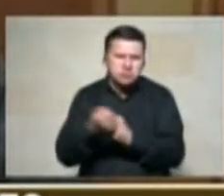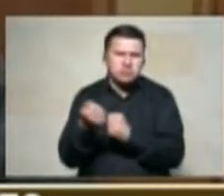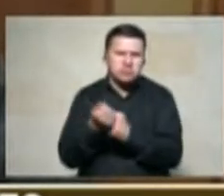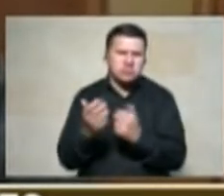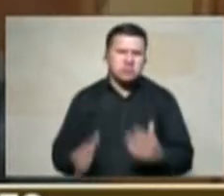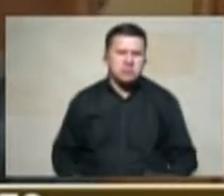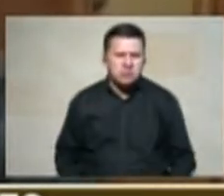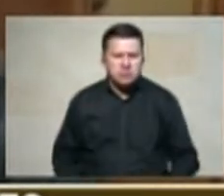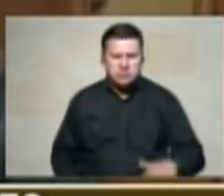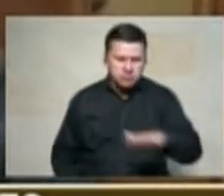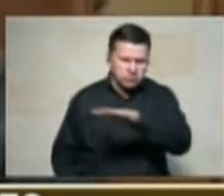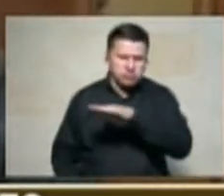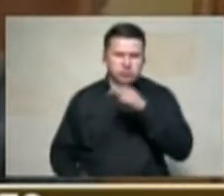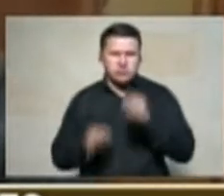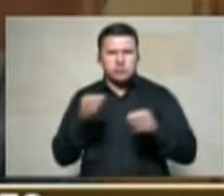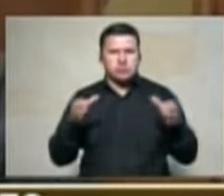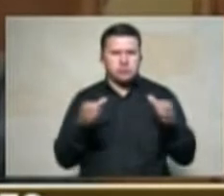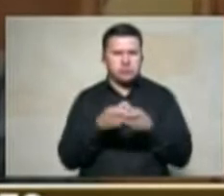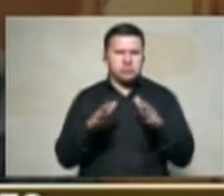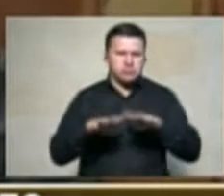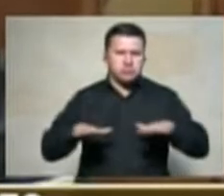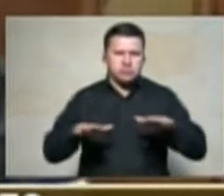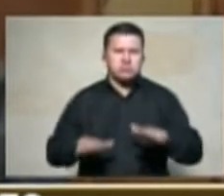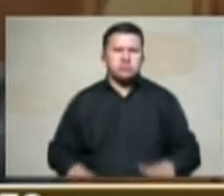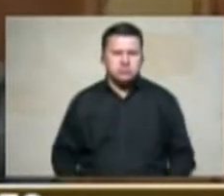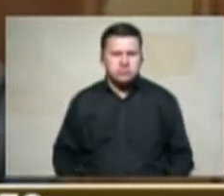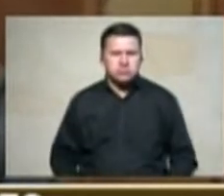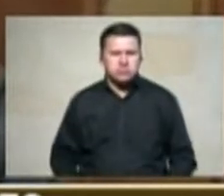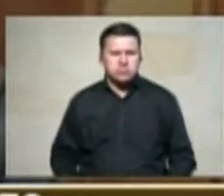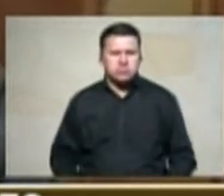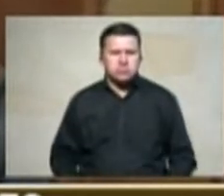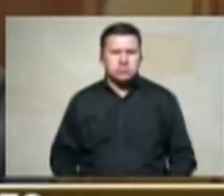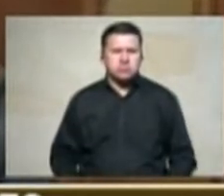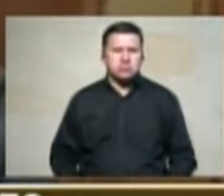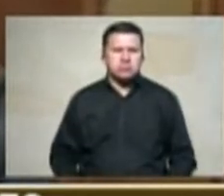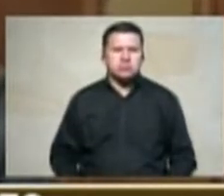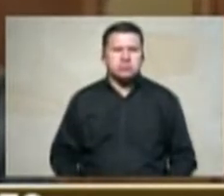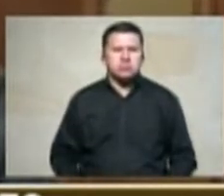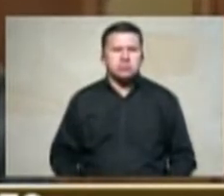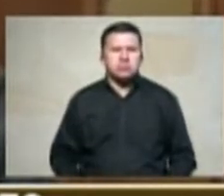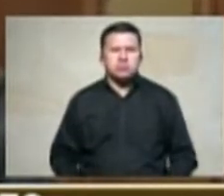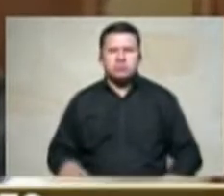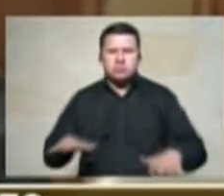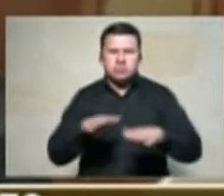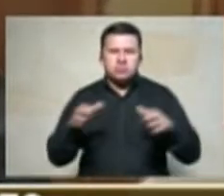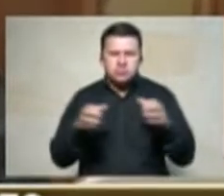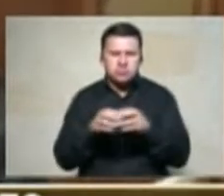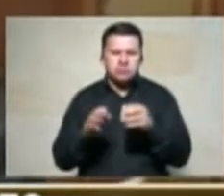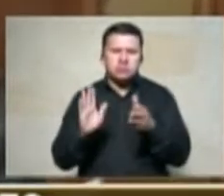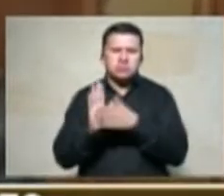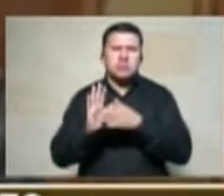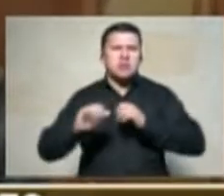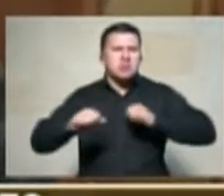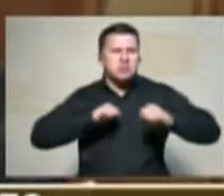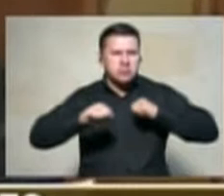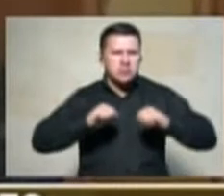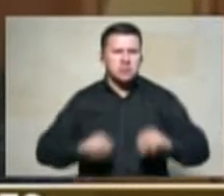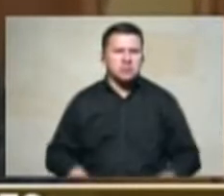en escenarios disciplinarios en escenarios contenciosos mucho antes